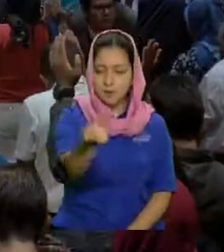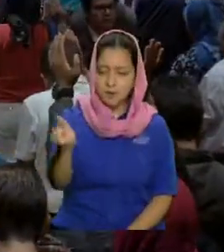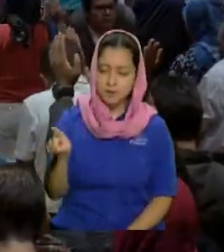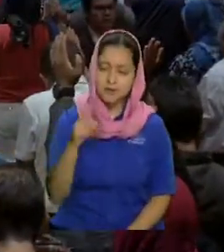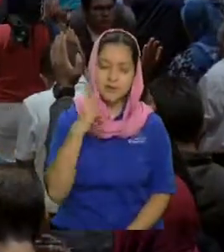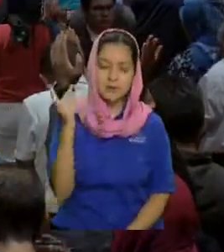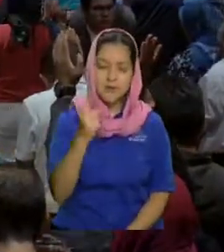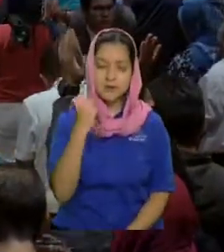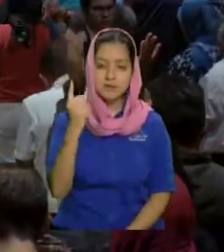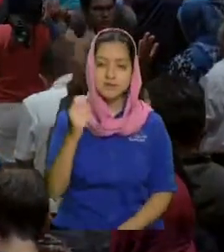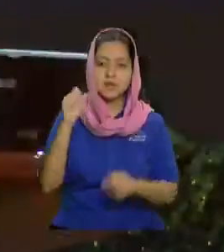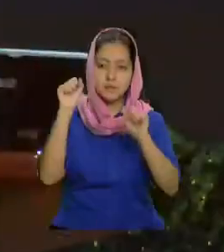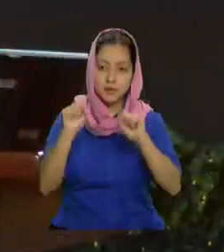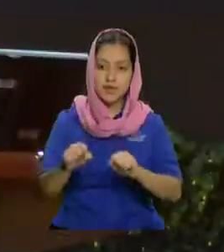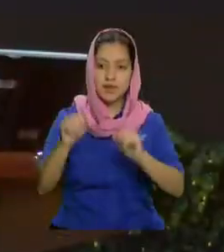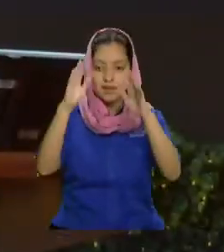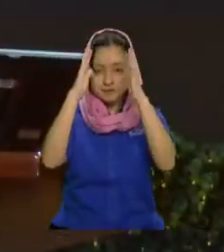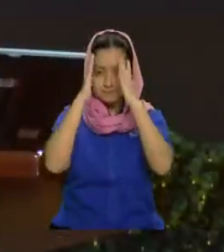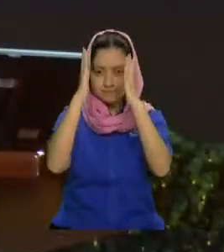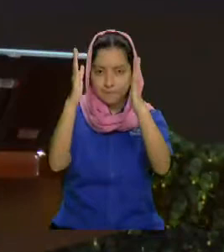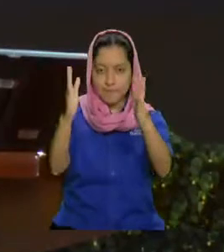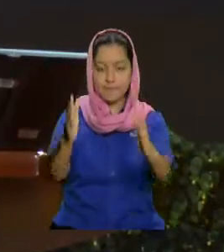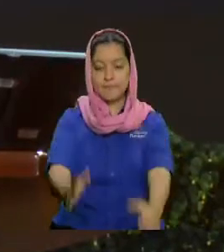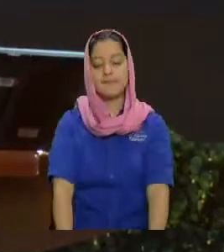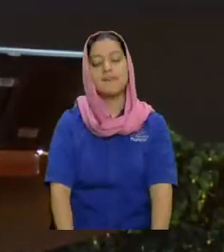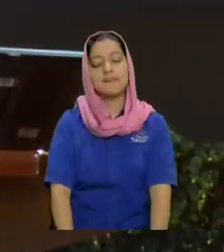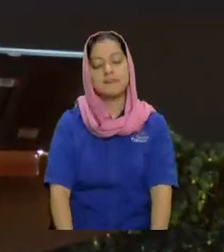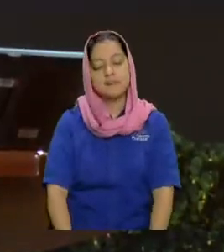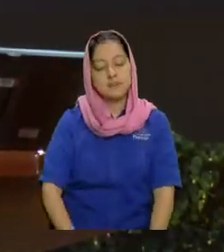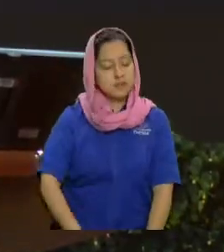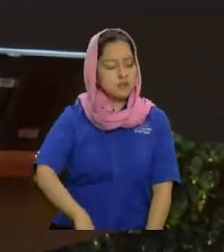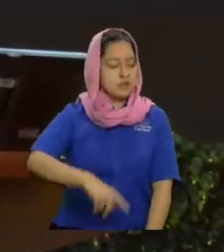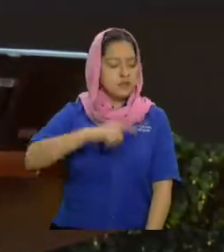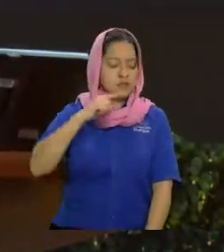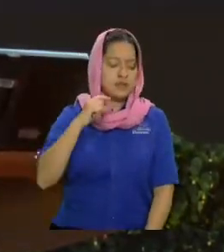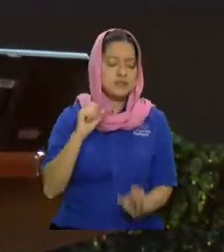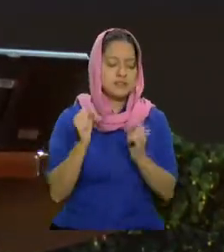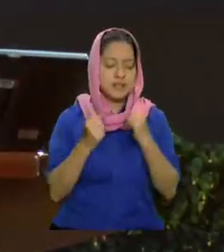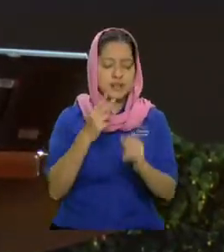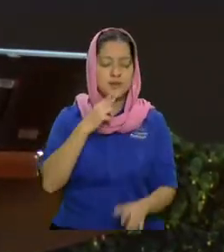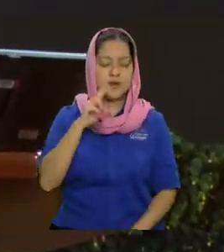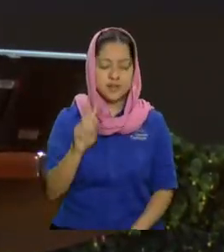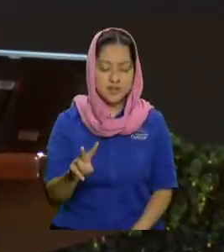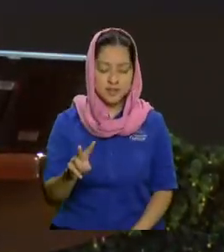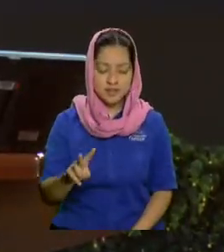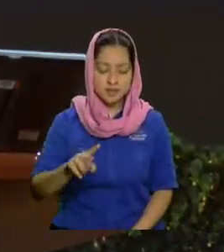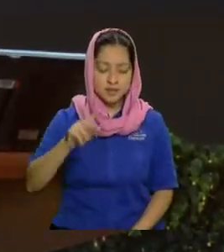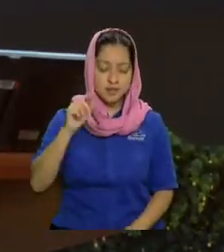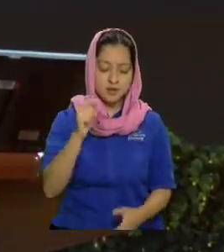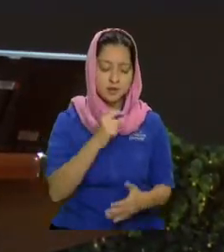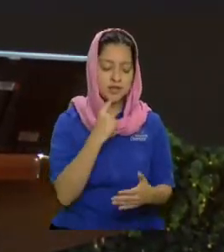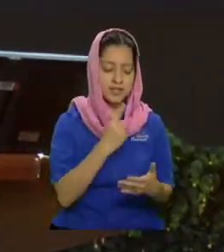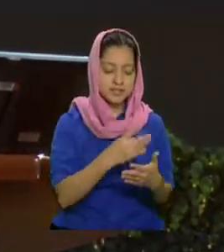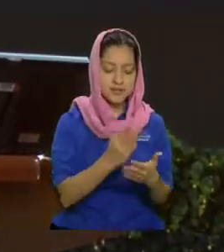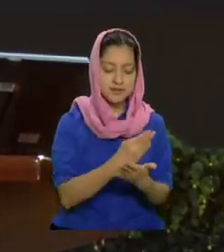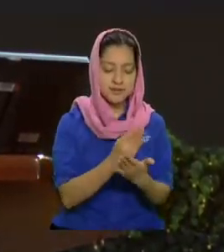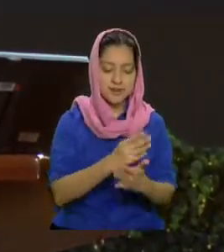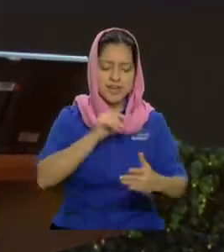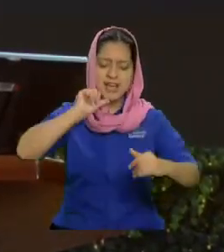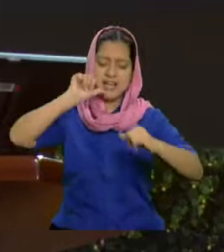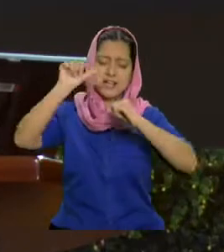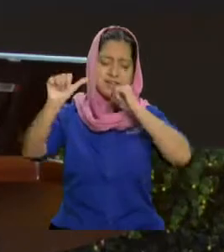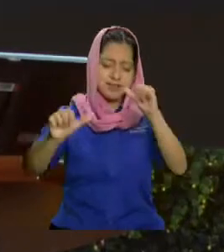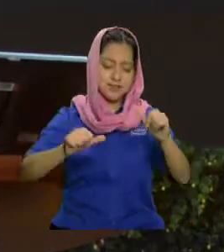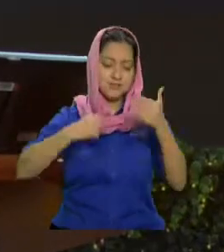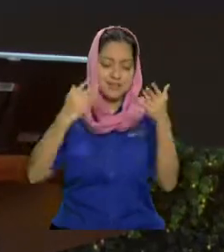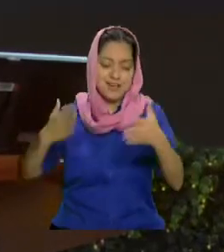aquellos que están al alcance de mi voz que se cumpla lo que está escrito gritos de júbilo y